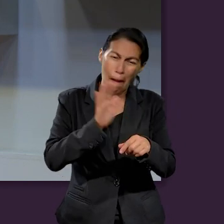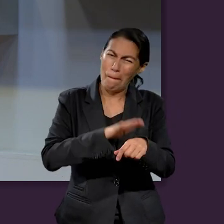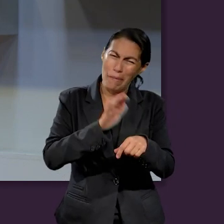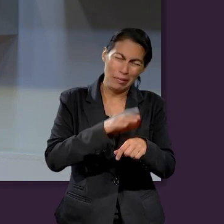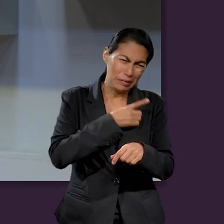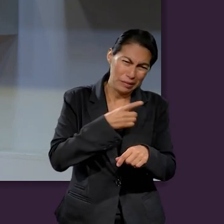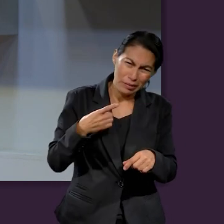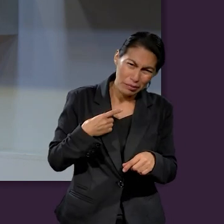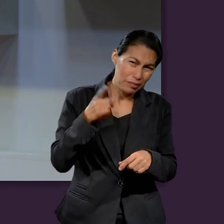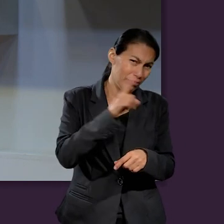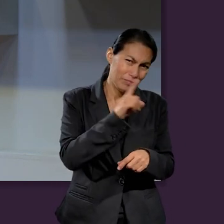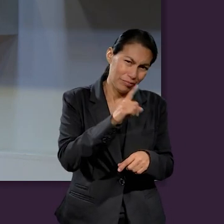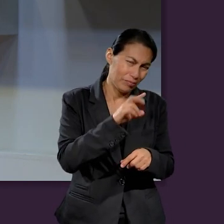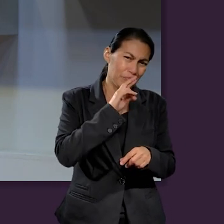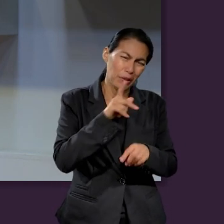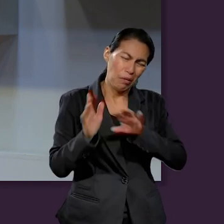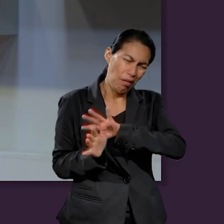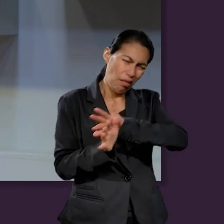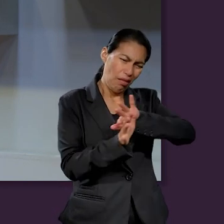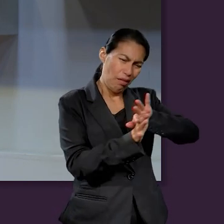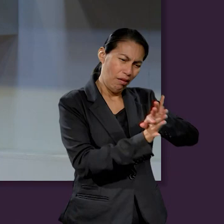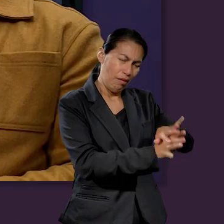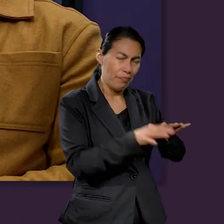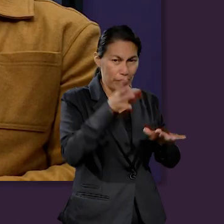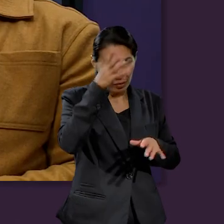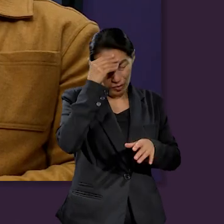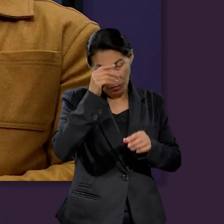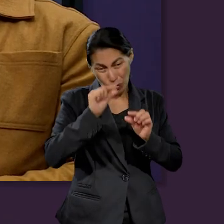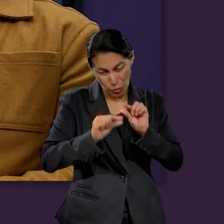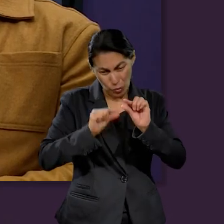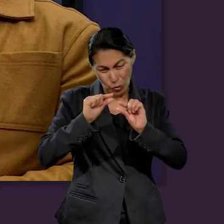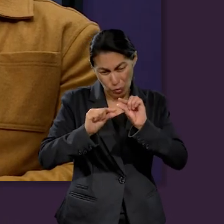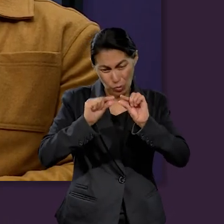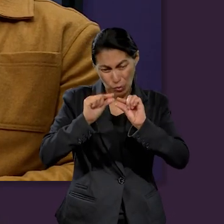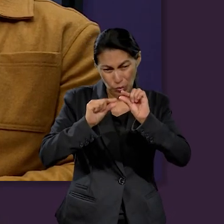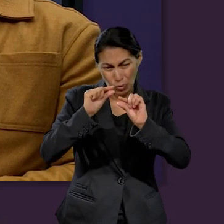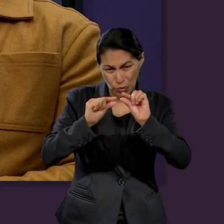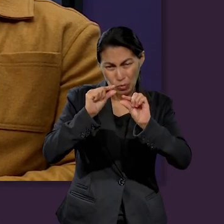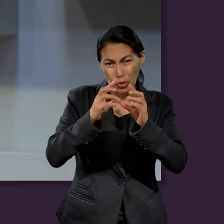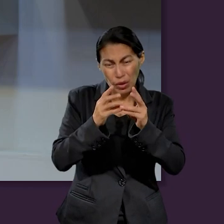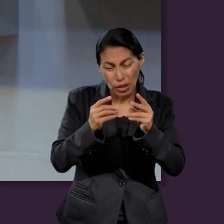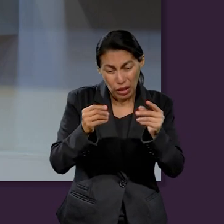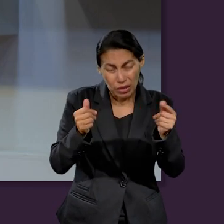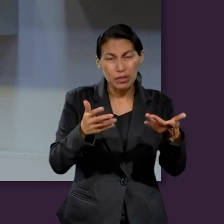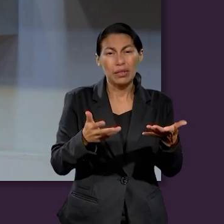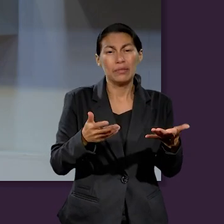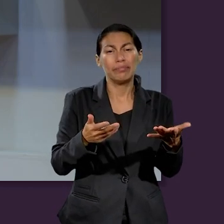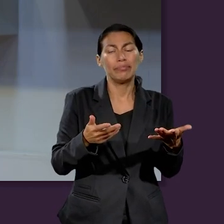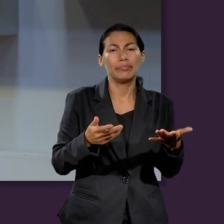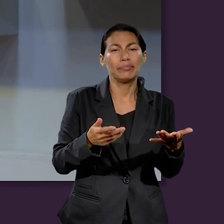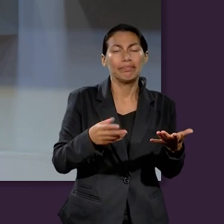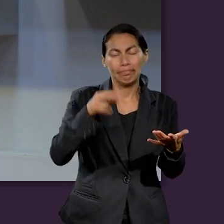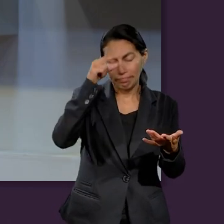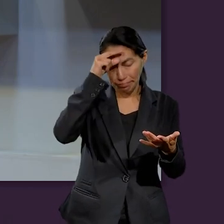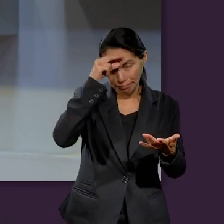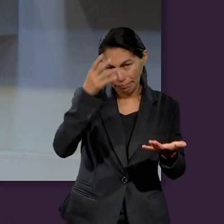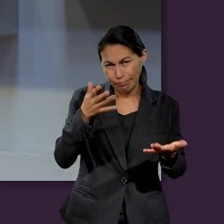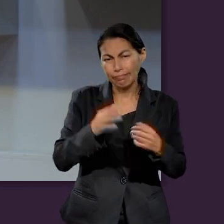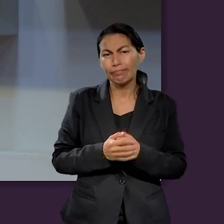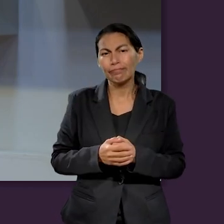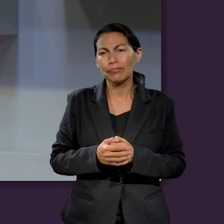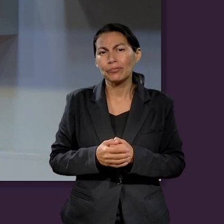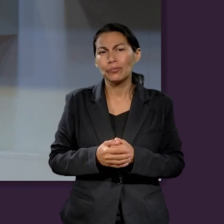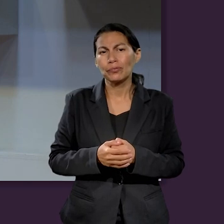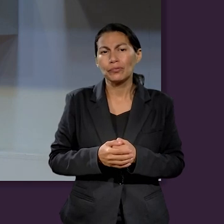financiera, pues esto, pues cuídate ahora entonces de asegurarte de que eres disciplinado. Ahora, les voy a hacer una pregunta